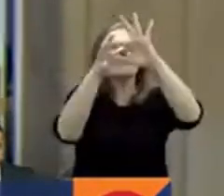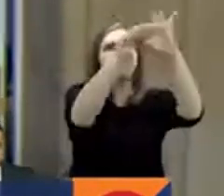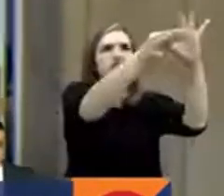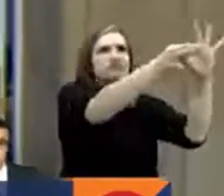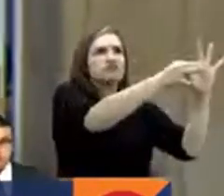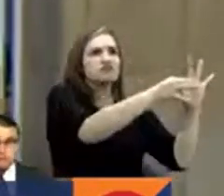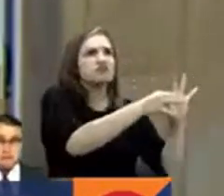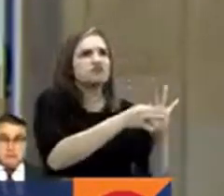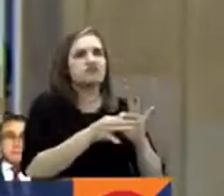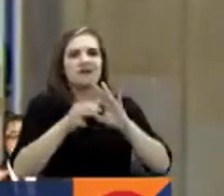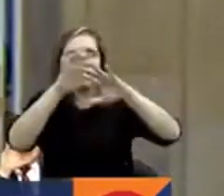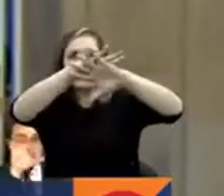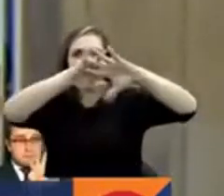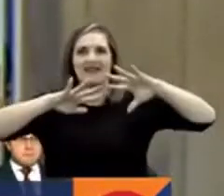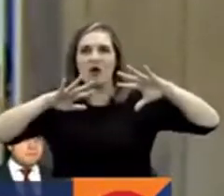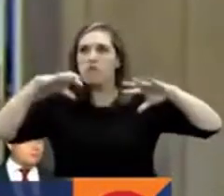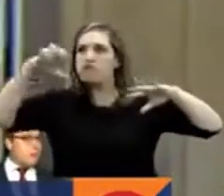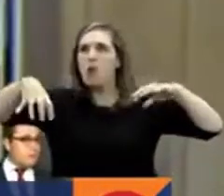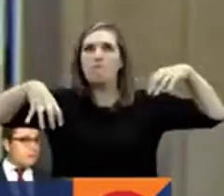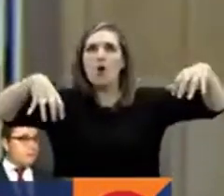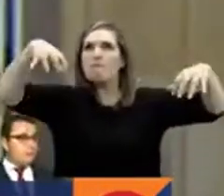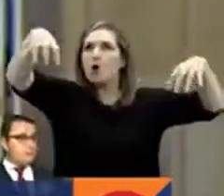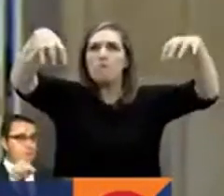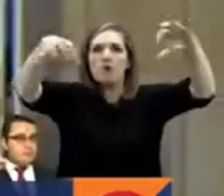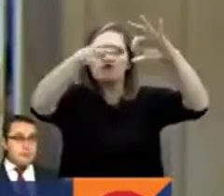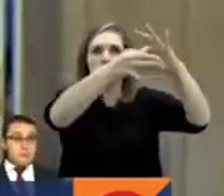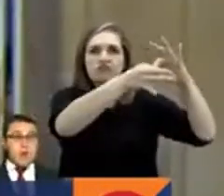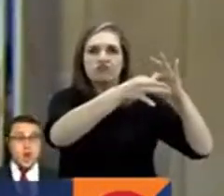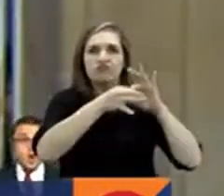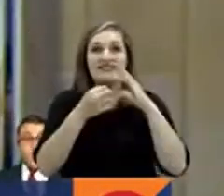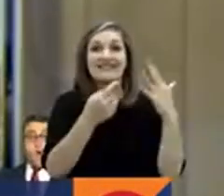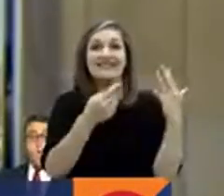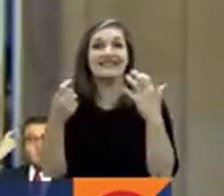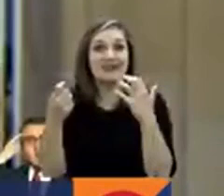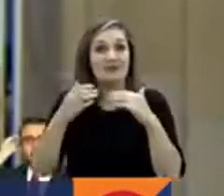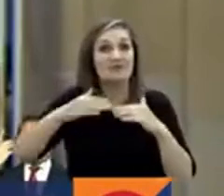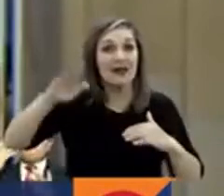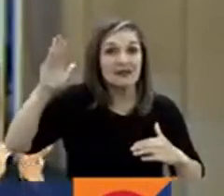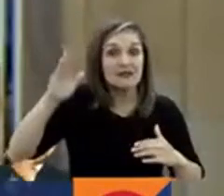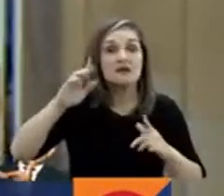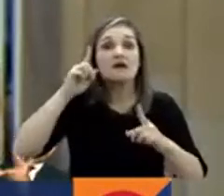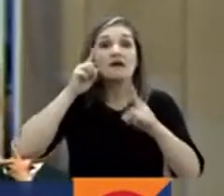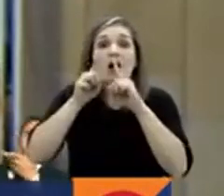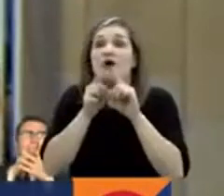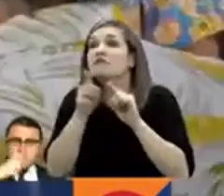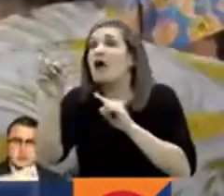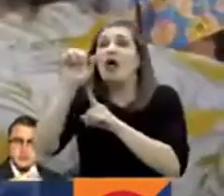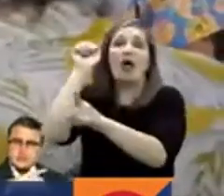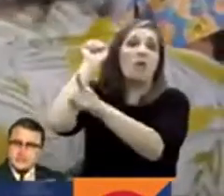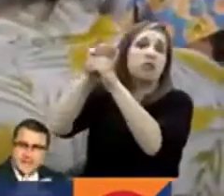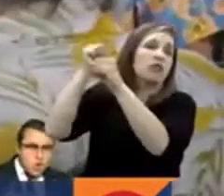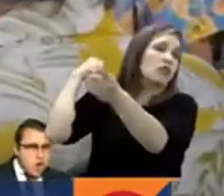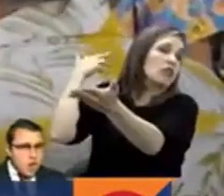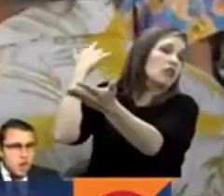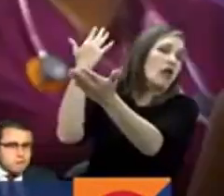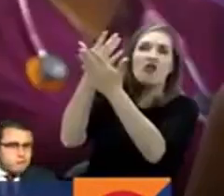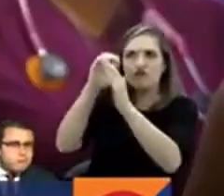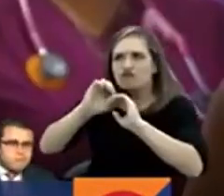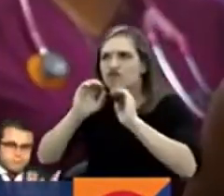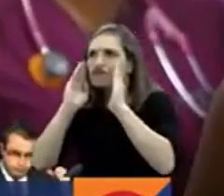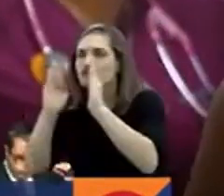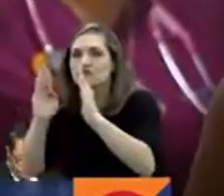el país, el gobierno se volcará a aquellos territorios abandonados. Estos puntos